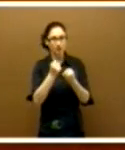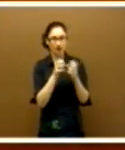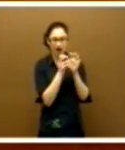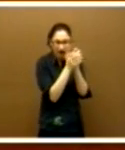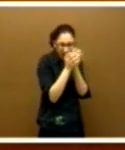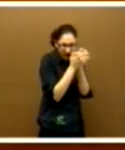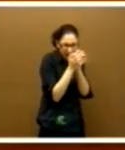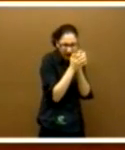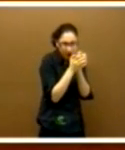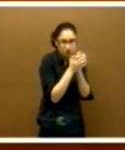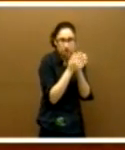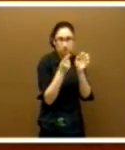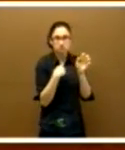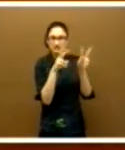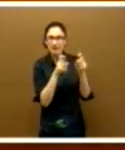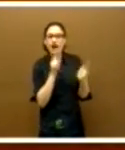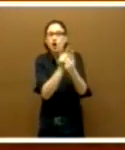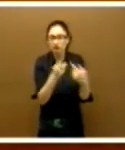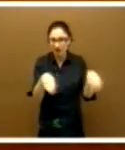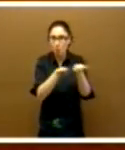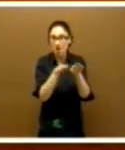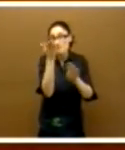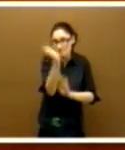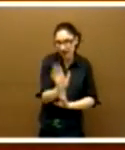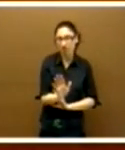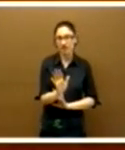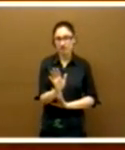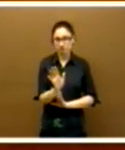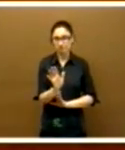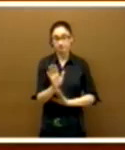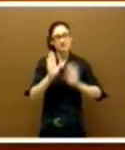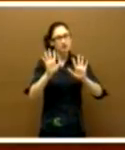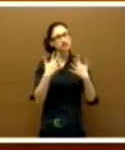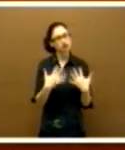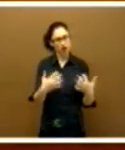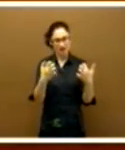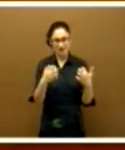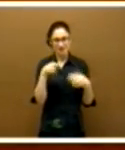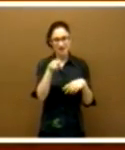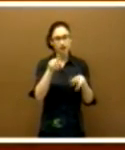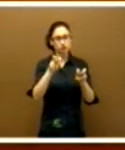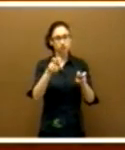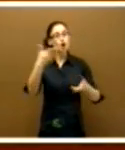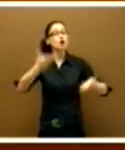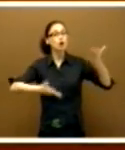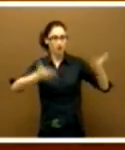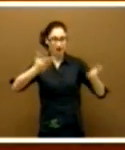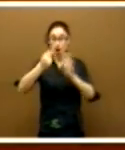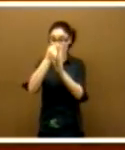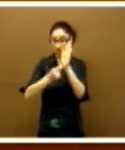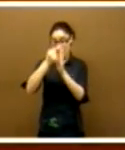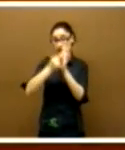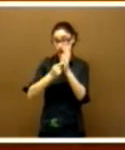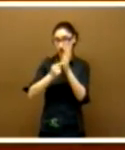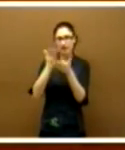cuando no les oímos contra la igualdad. Pero, señorías, en vez de contrastar estas afirmaciones con los datos que aportan los